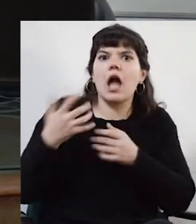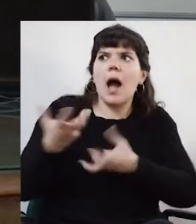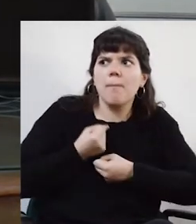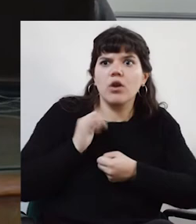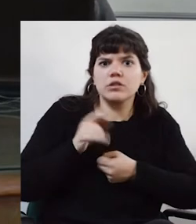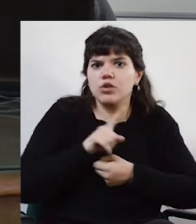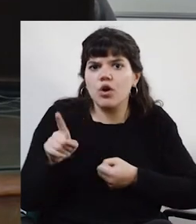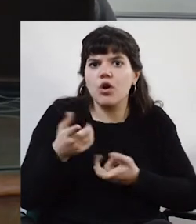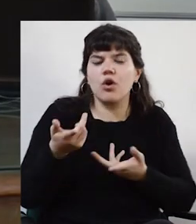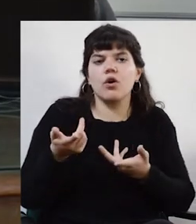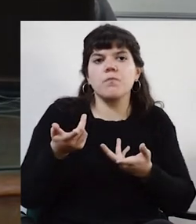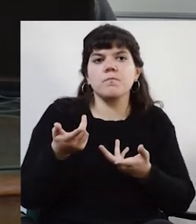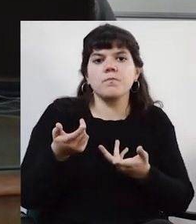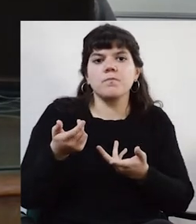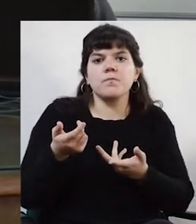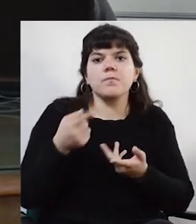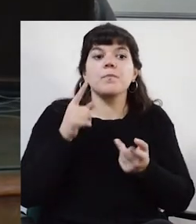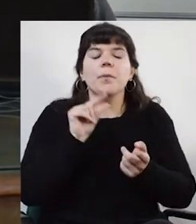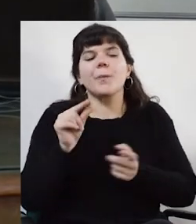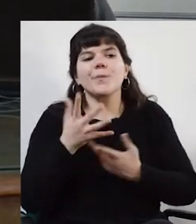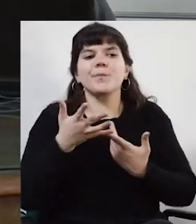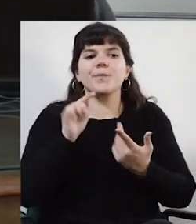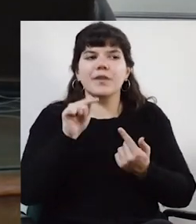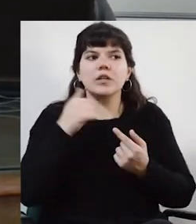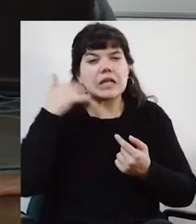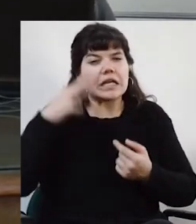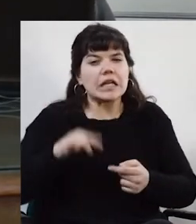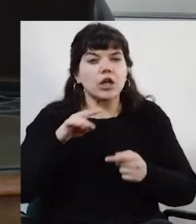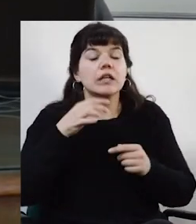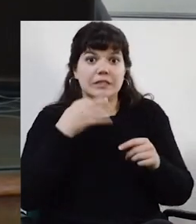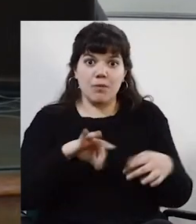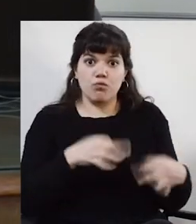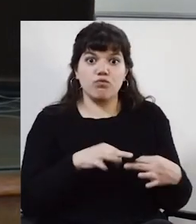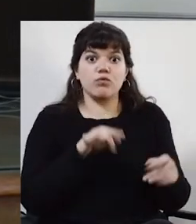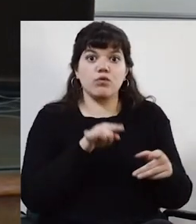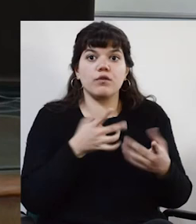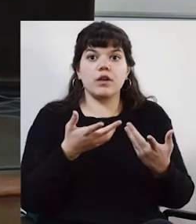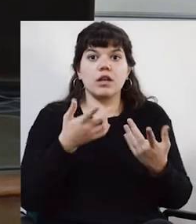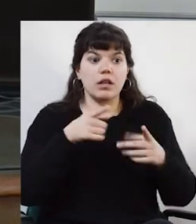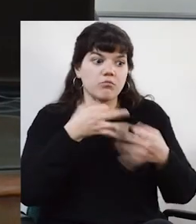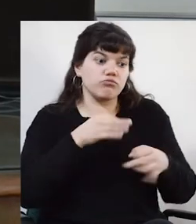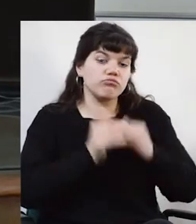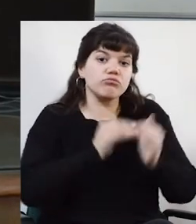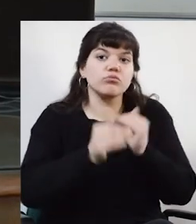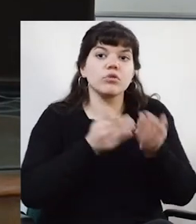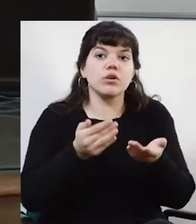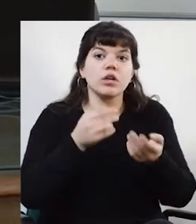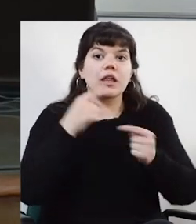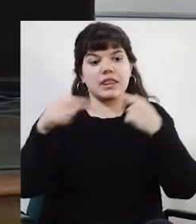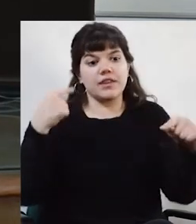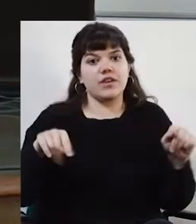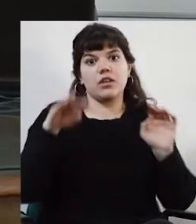nos aportan esos vínculos. poco, eso creo que está bien, y de vuelta, está bien hacerlo en los distintos